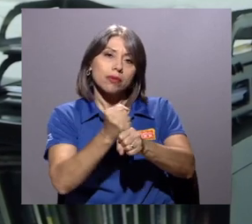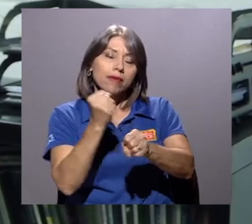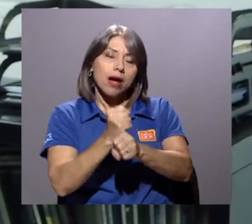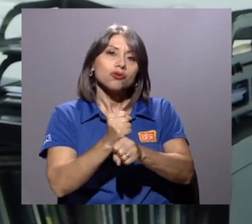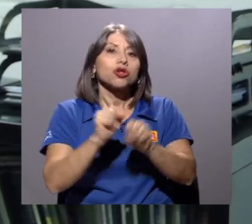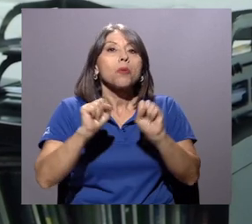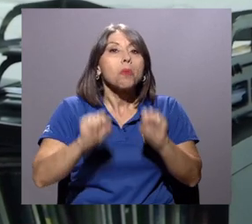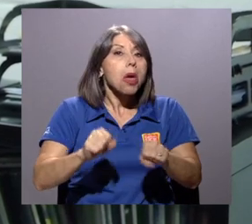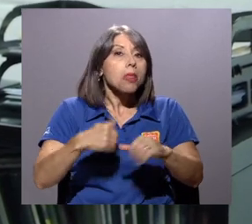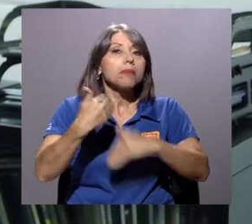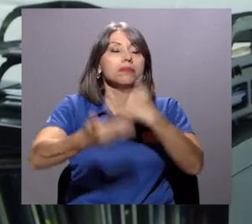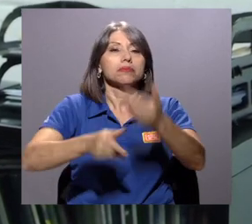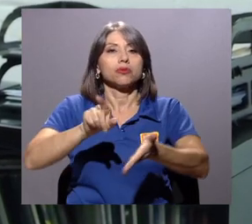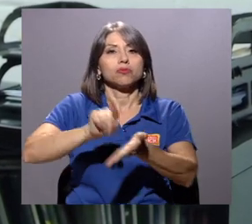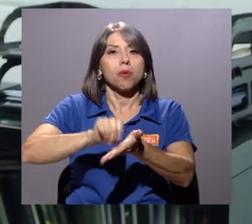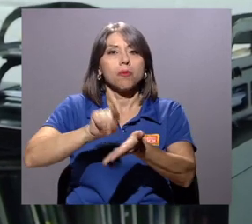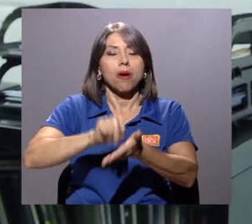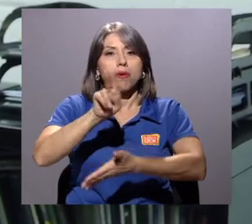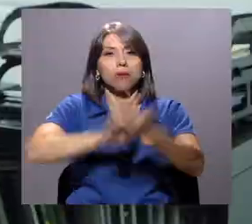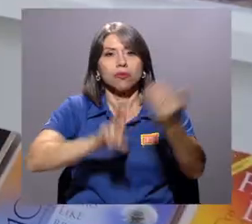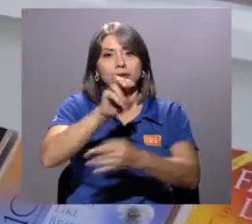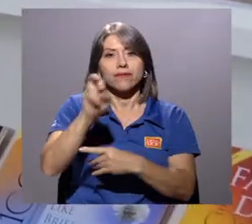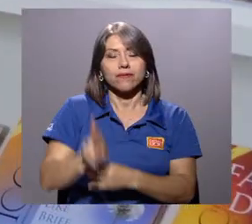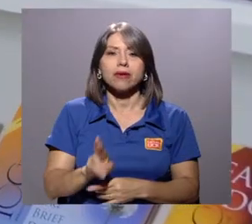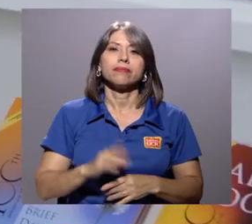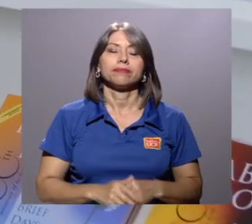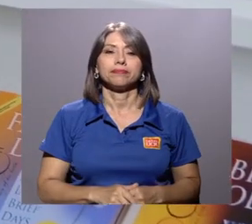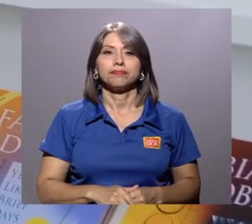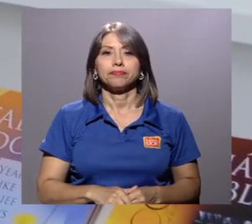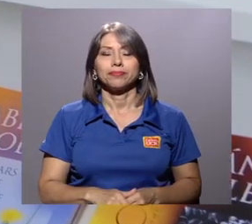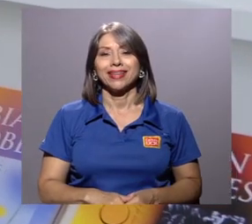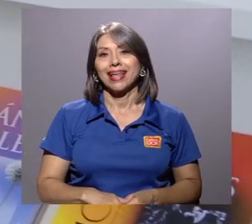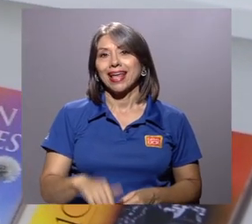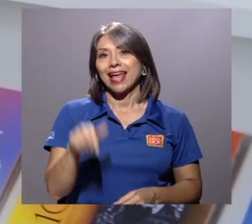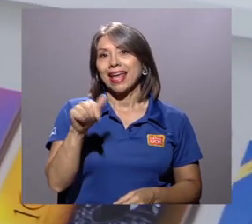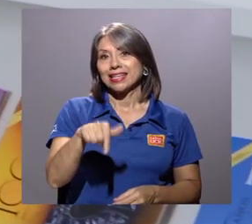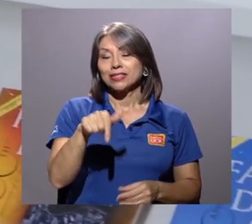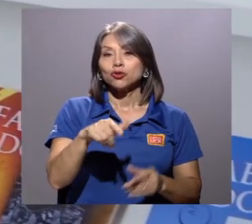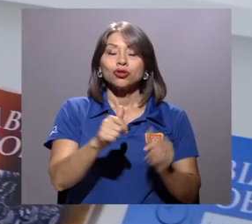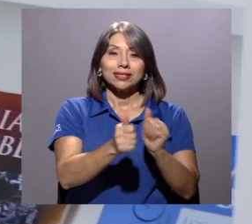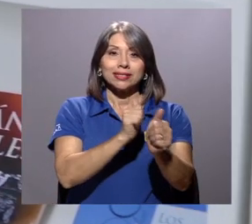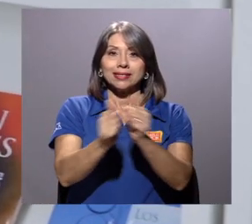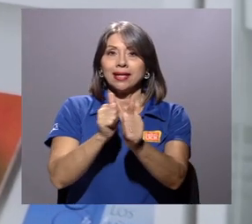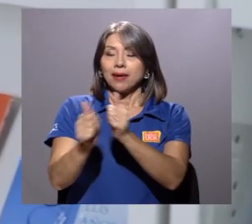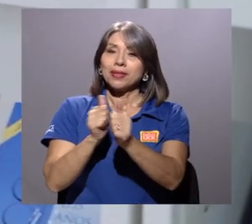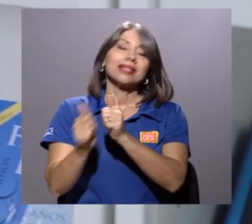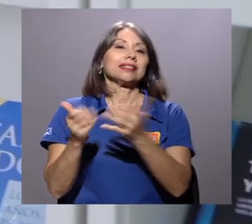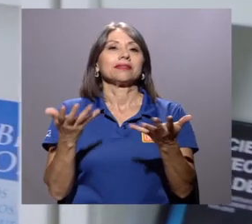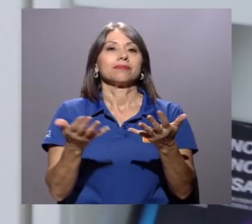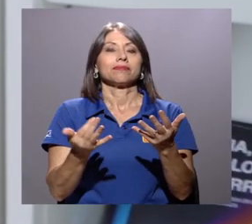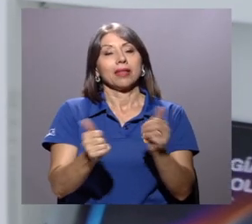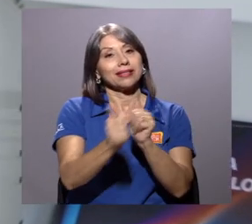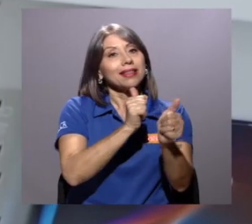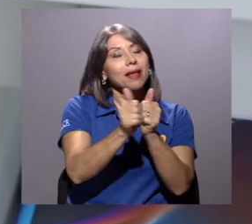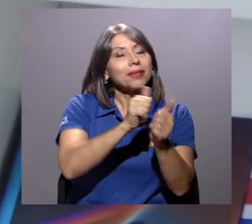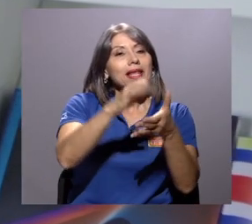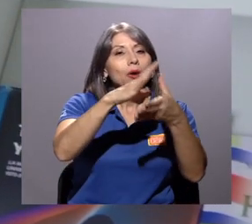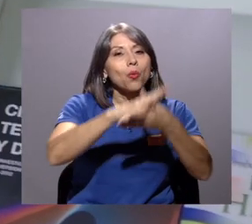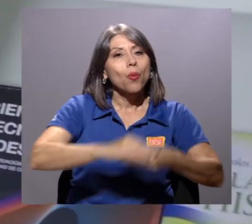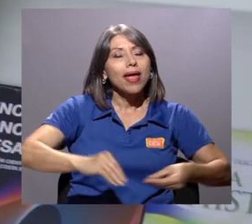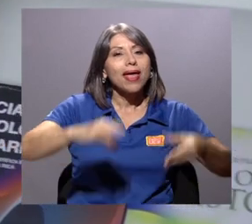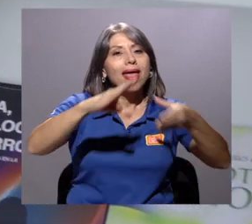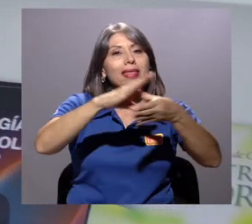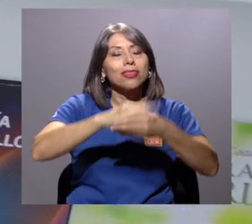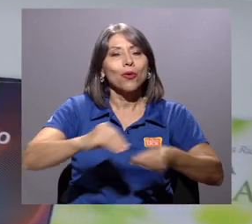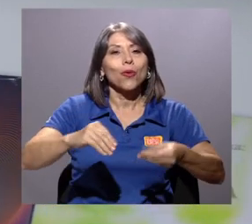ser publicables por la editorial de la Universidad de Costa Rica. Así que estos certámenes, y me estoy refiriendo al certámen de